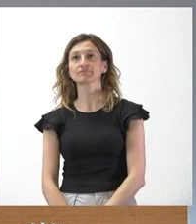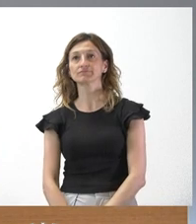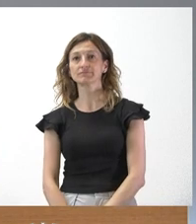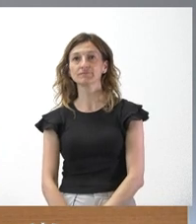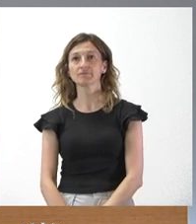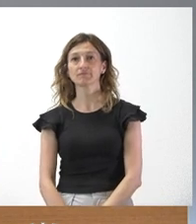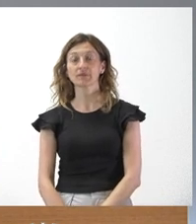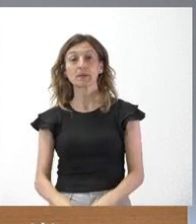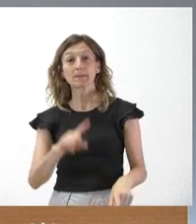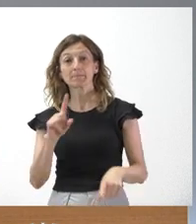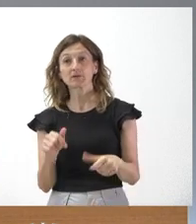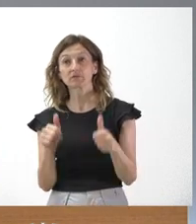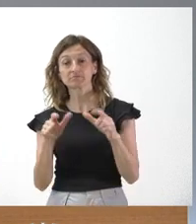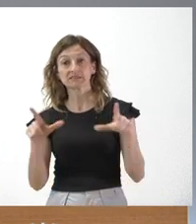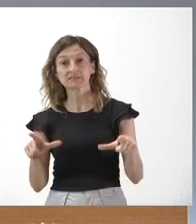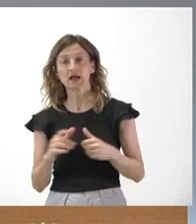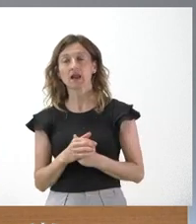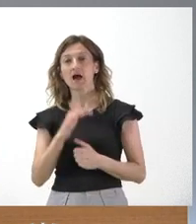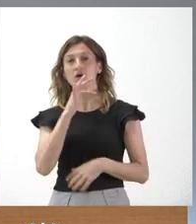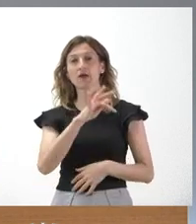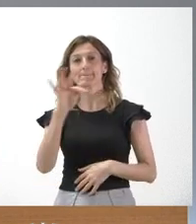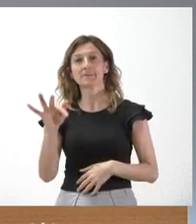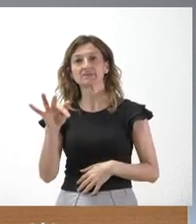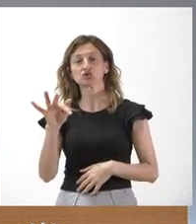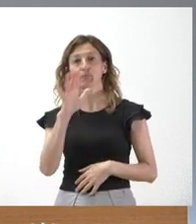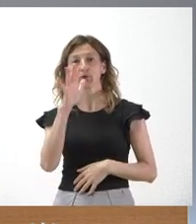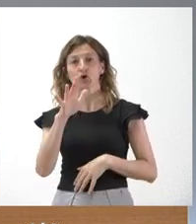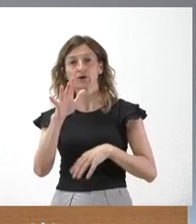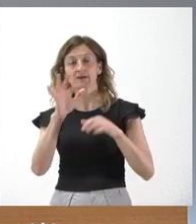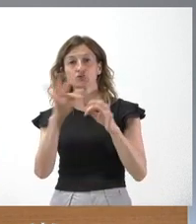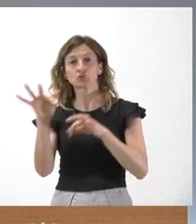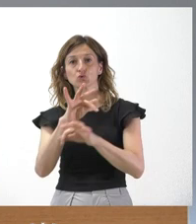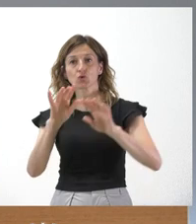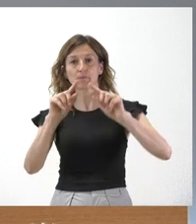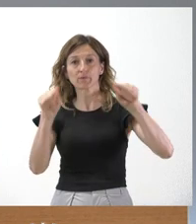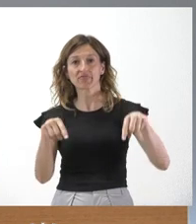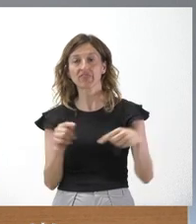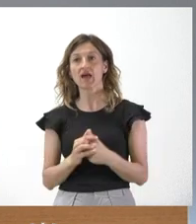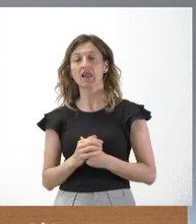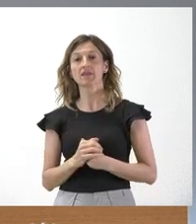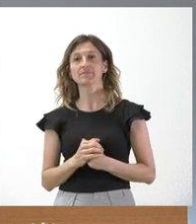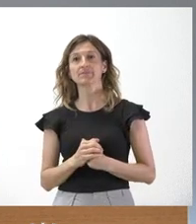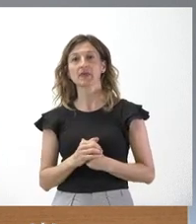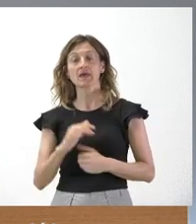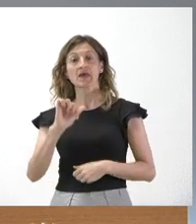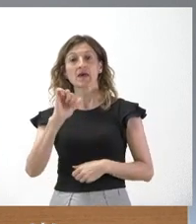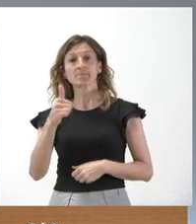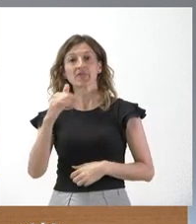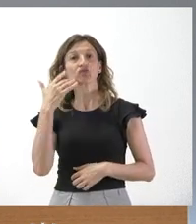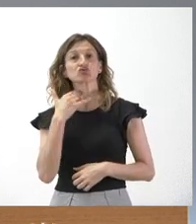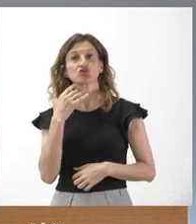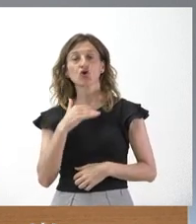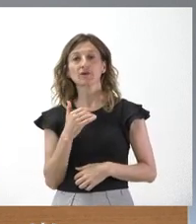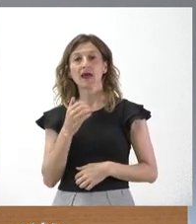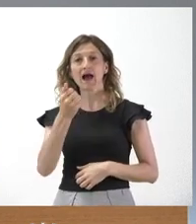¿No hay más preguntas en la sala? Damos paso entonces al turno provincial que hoy vamos a iniciar en Soria con Ana